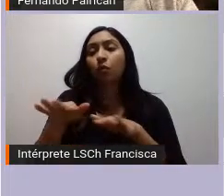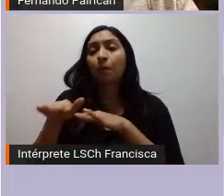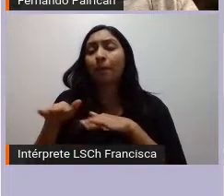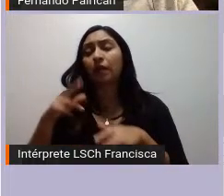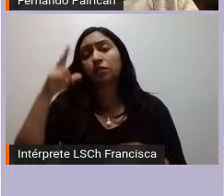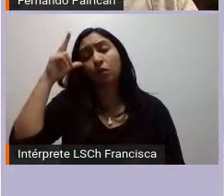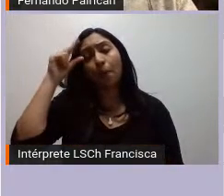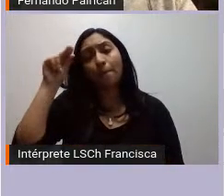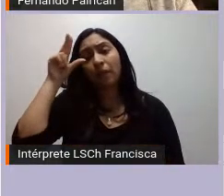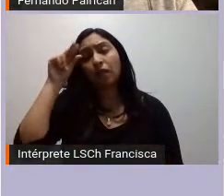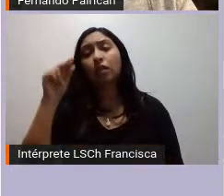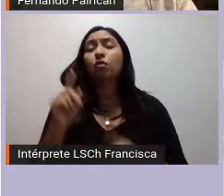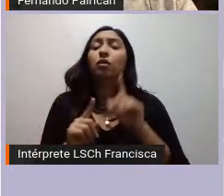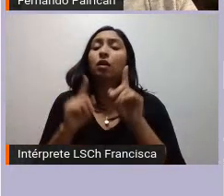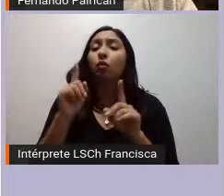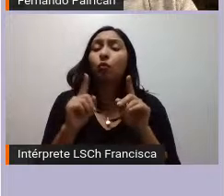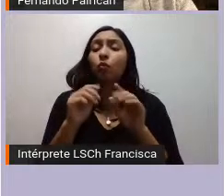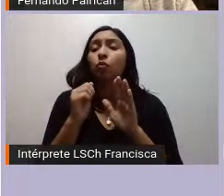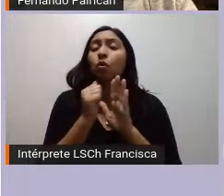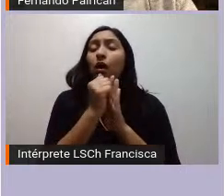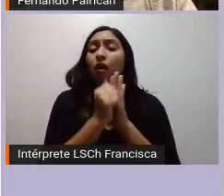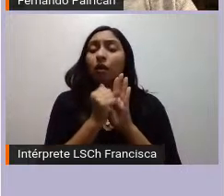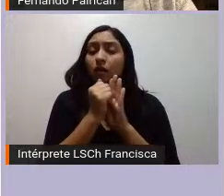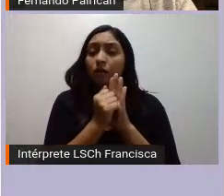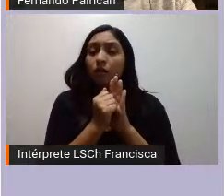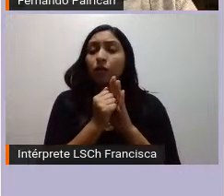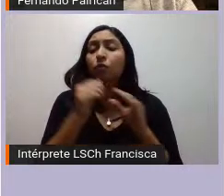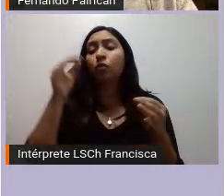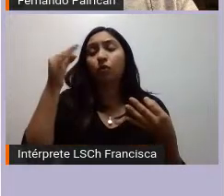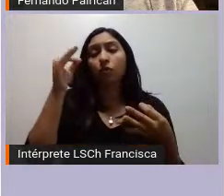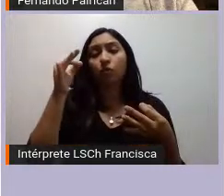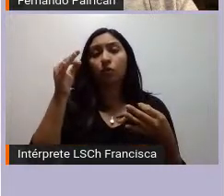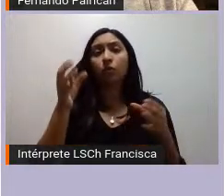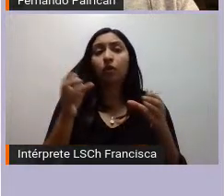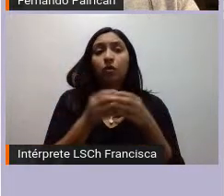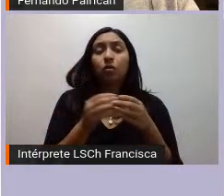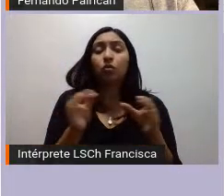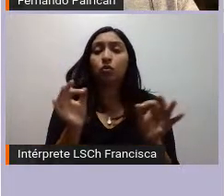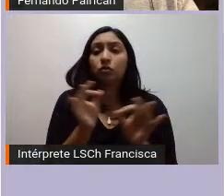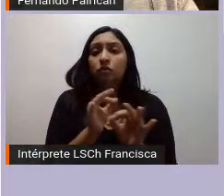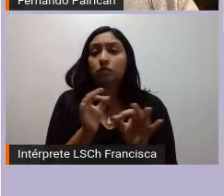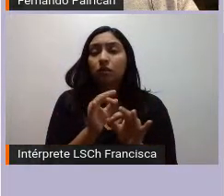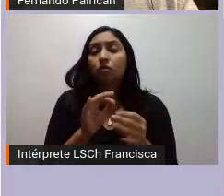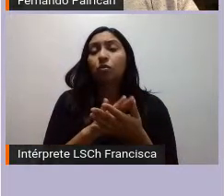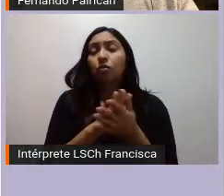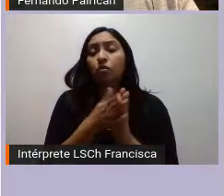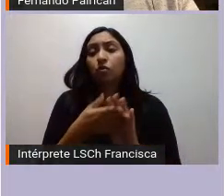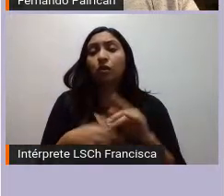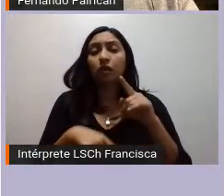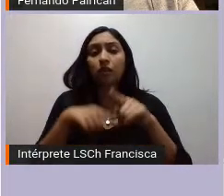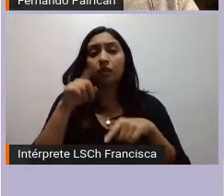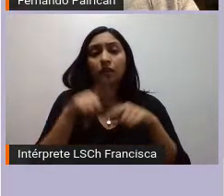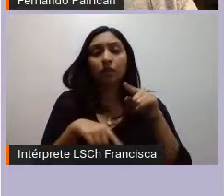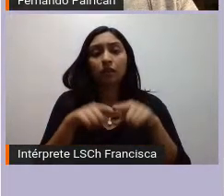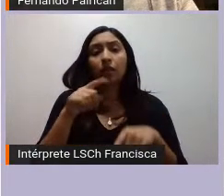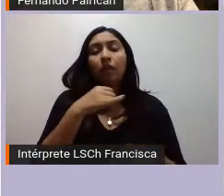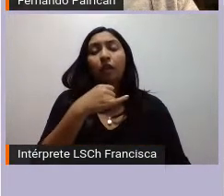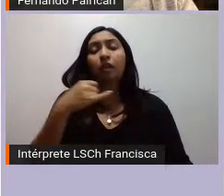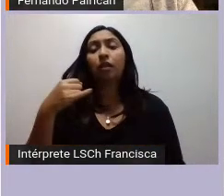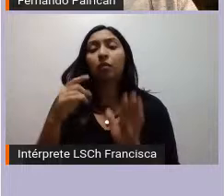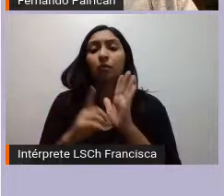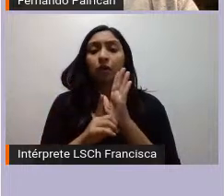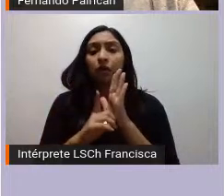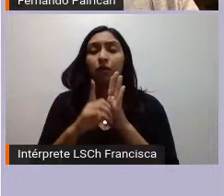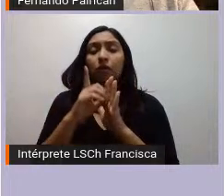artículos o en algunos documentos del consejo de todas las tierras sobre todo en su diario auquín y que luego lo va a desarrollar con